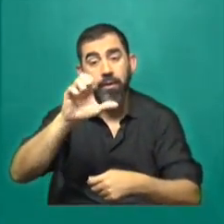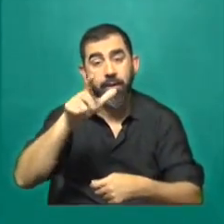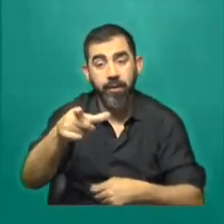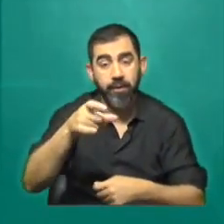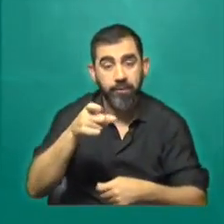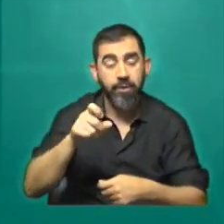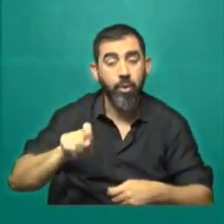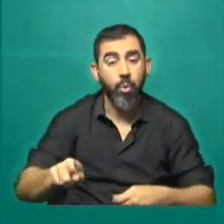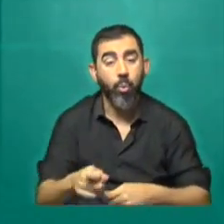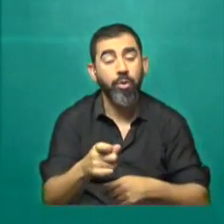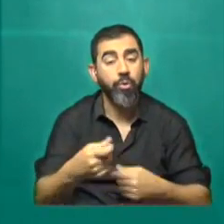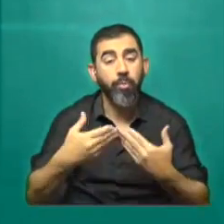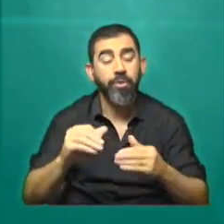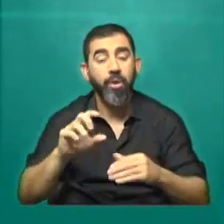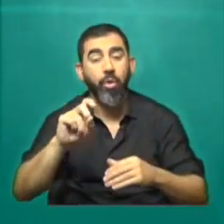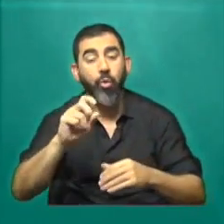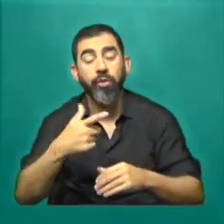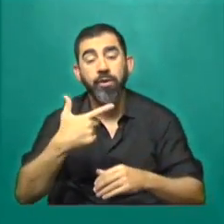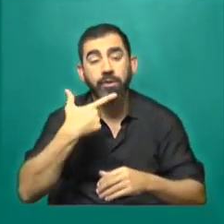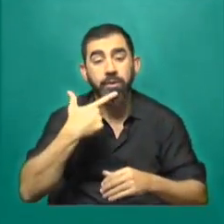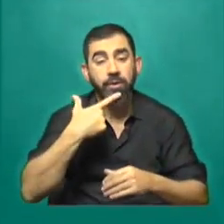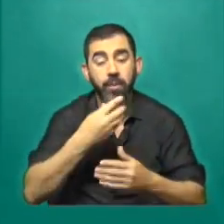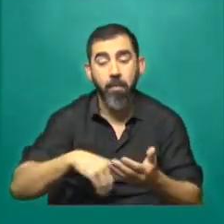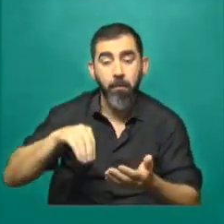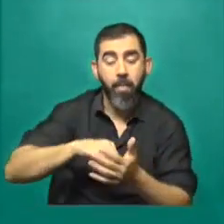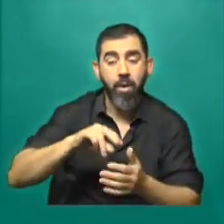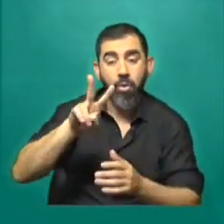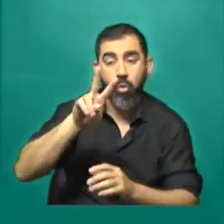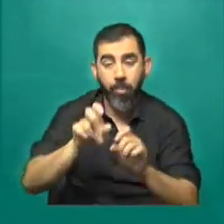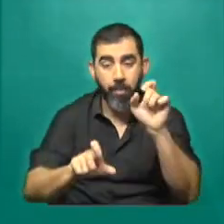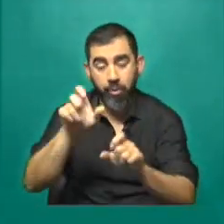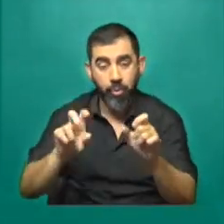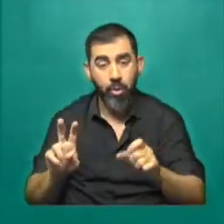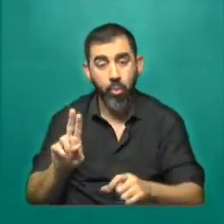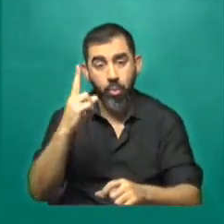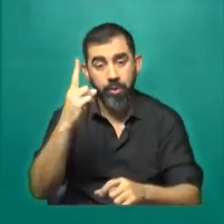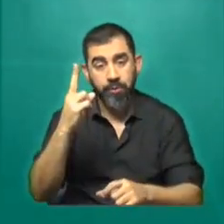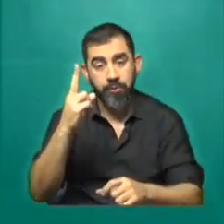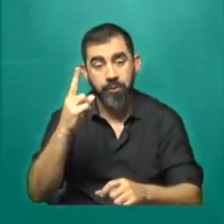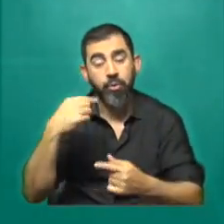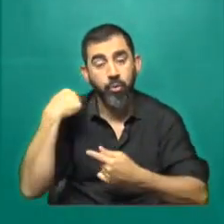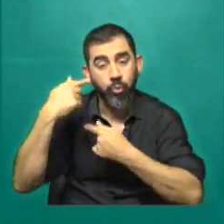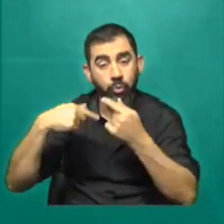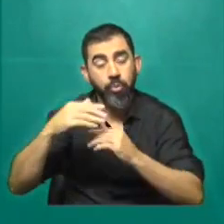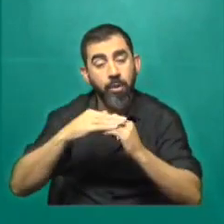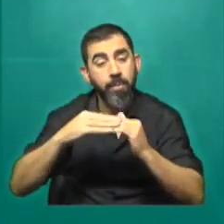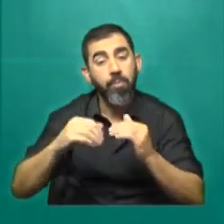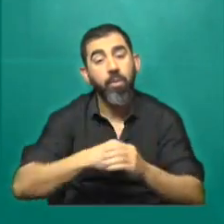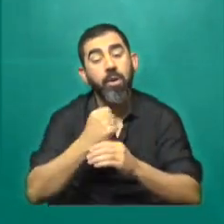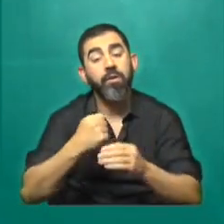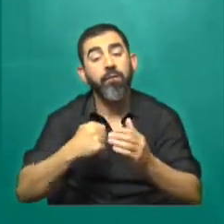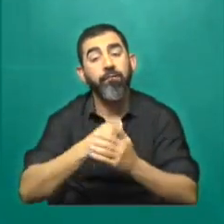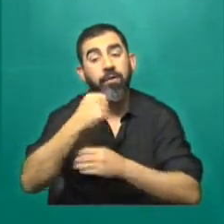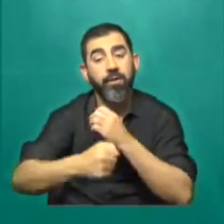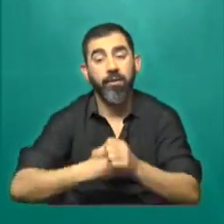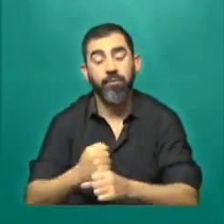comenzó el 12 de septiembre y que involucra también a otros dos ciudadanos de Uruguay, va a continuar por lo menos hasta fin de año.